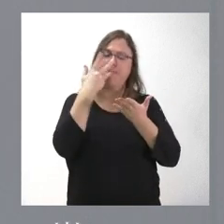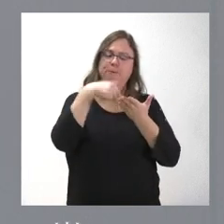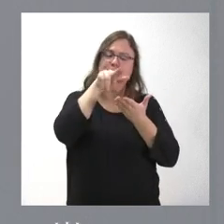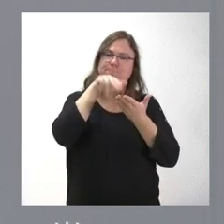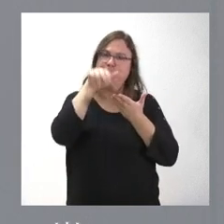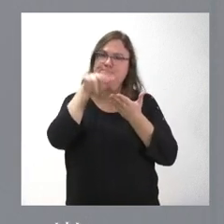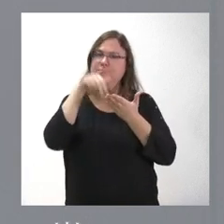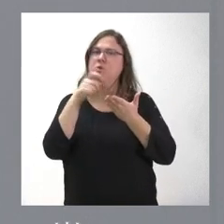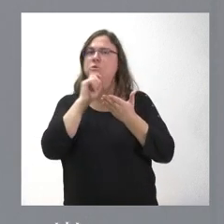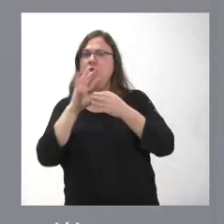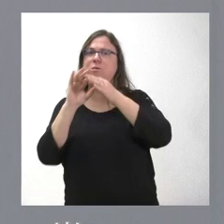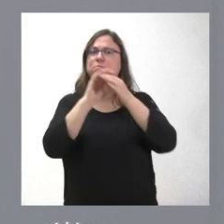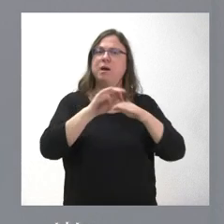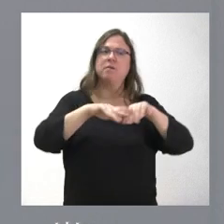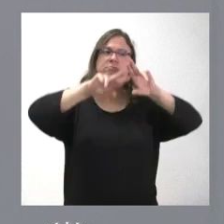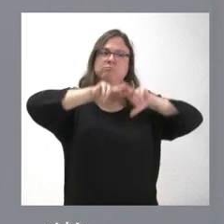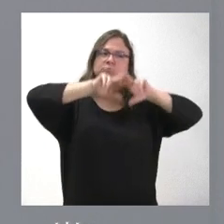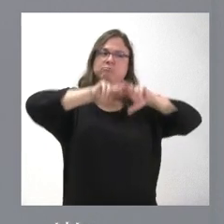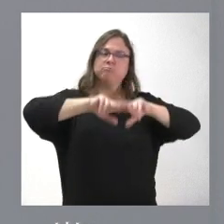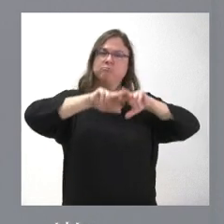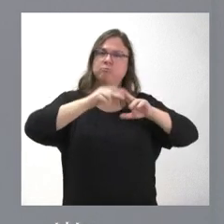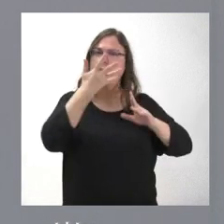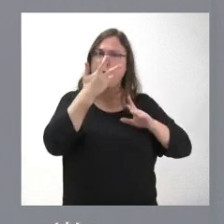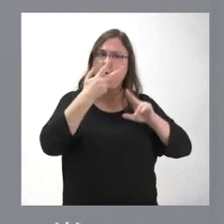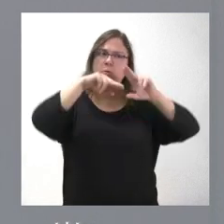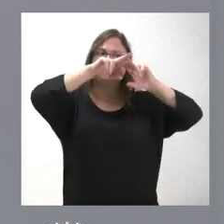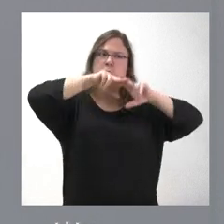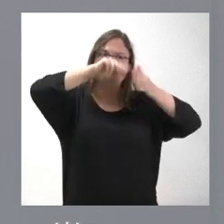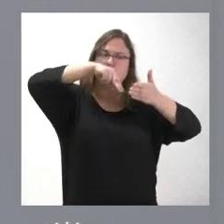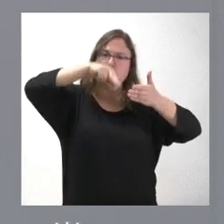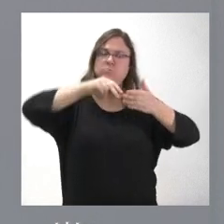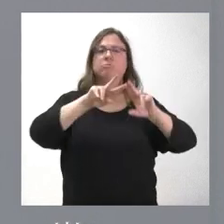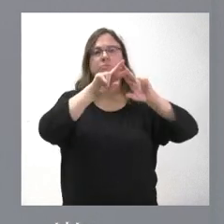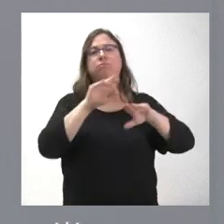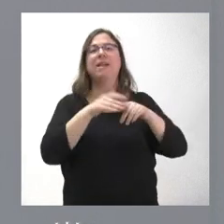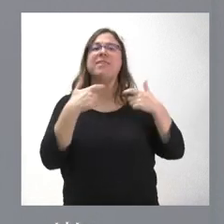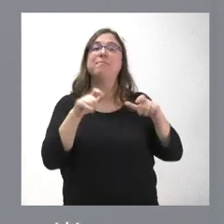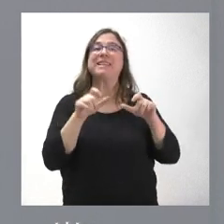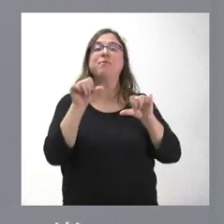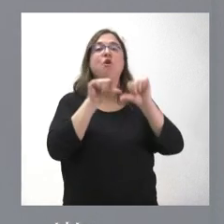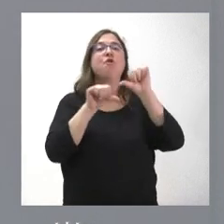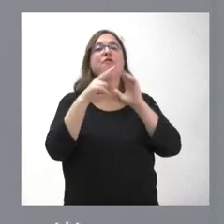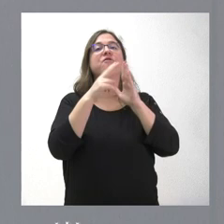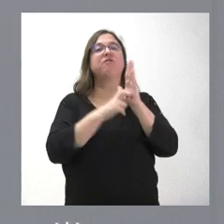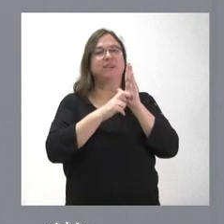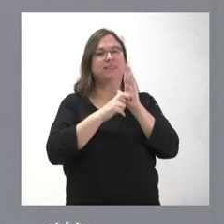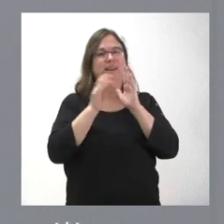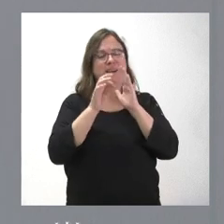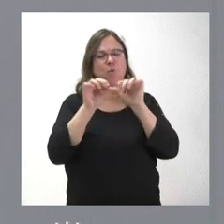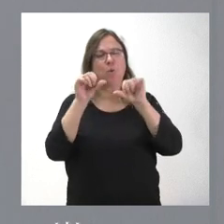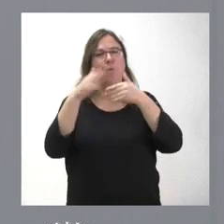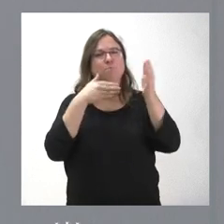aplicación multiprataforma para el estudio y preservación del patrimonio de Castilla y León a través del Departamento de Física de la Materia Condensada,